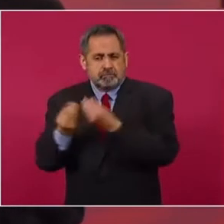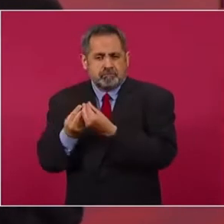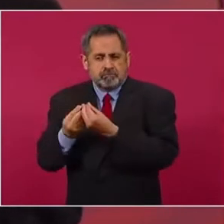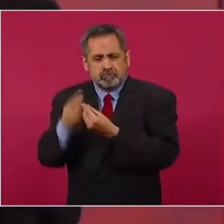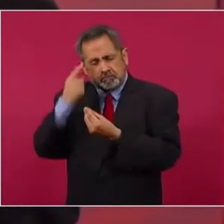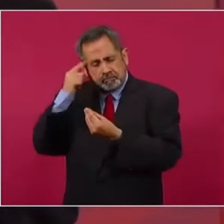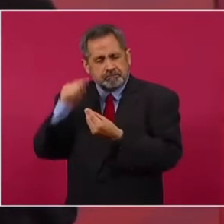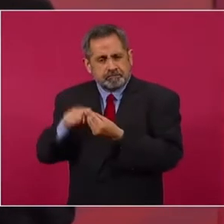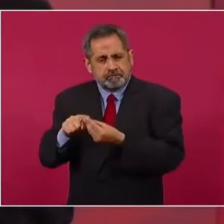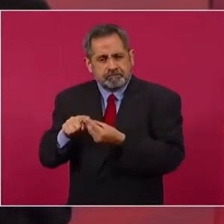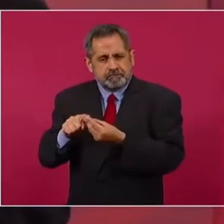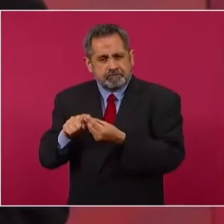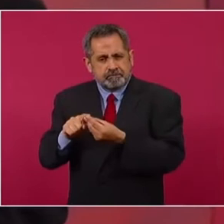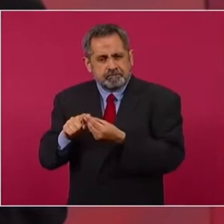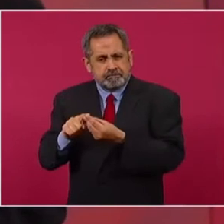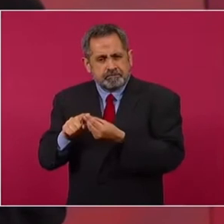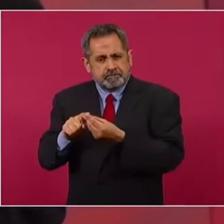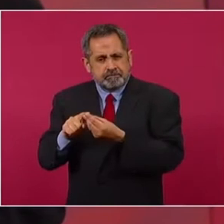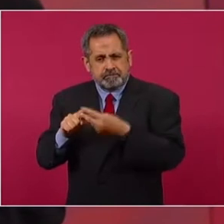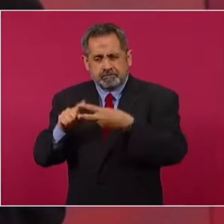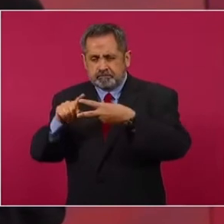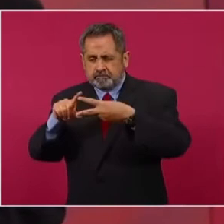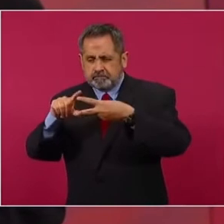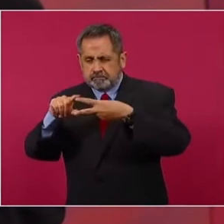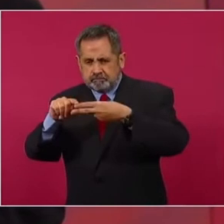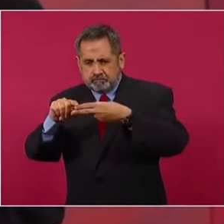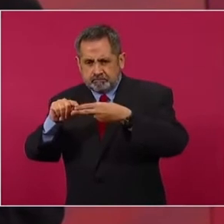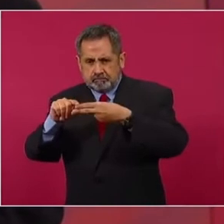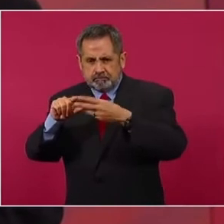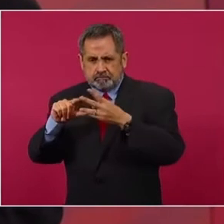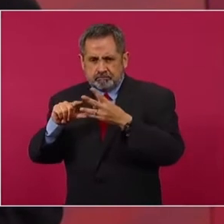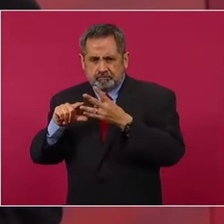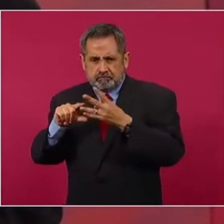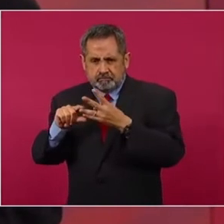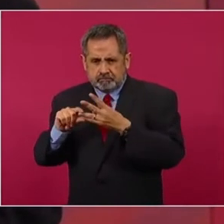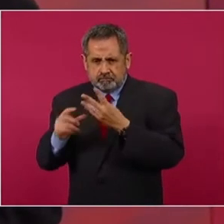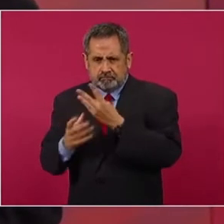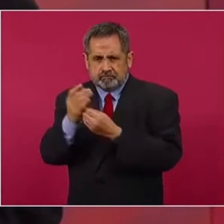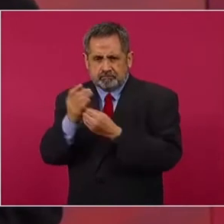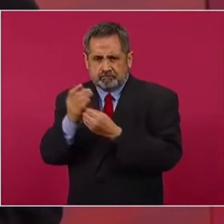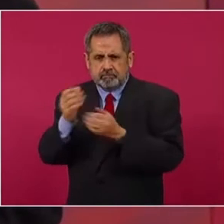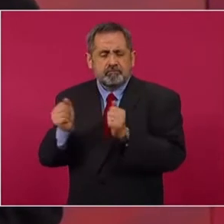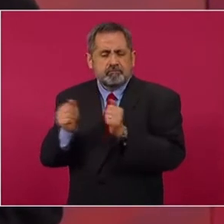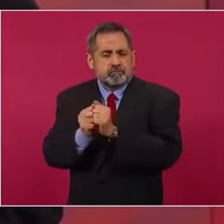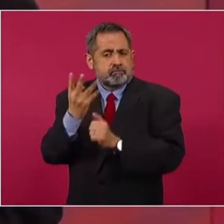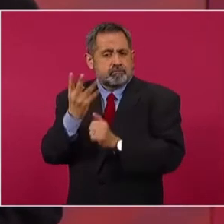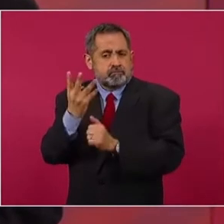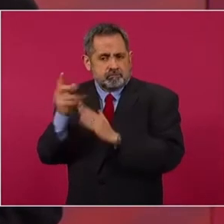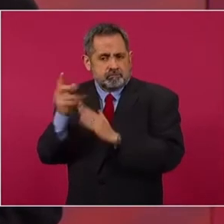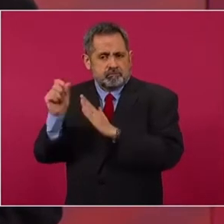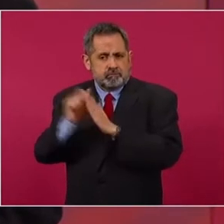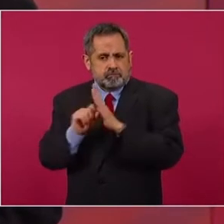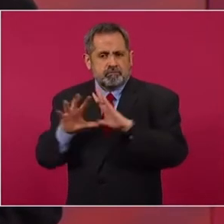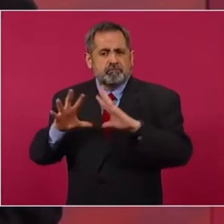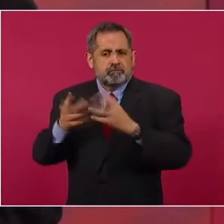dos bimestres, ya se tendría que adelantar.